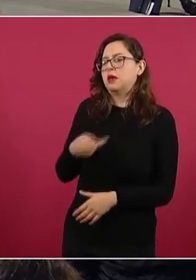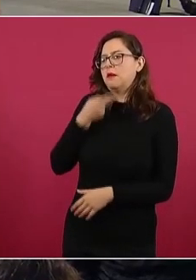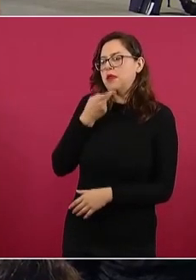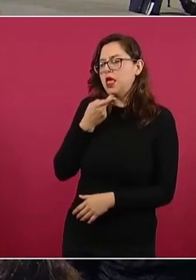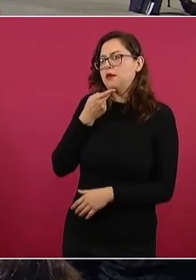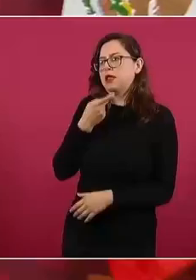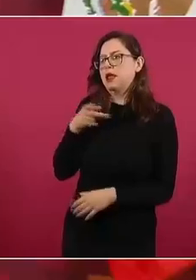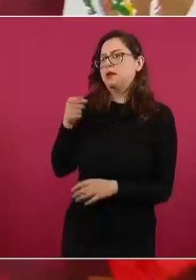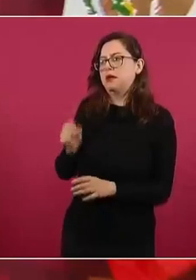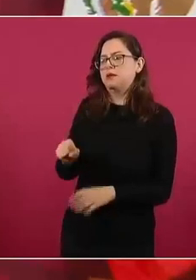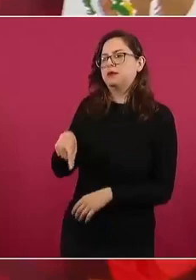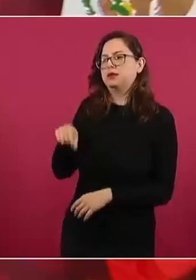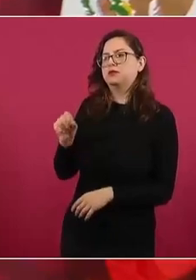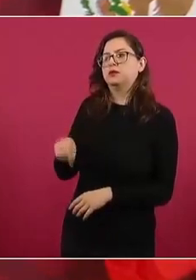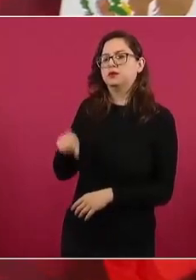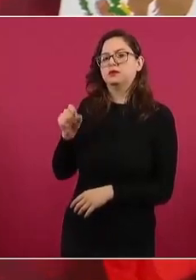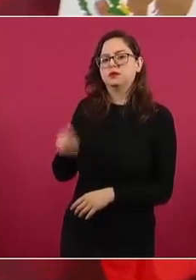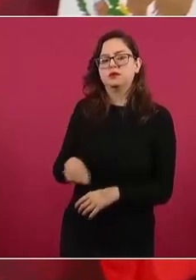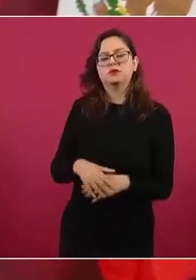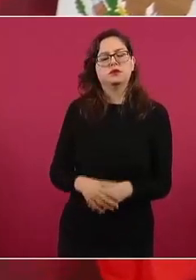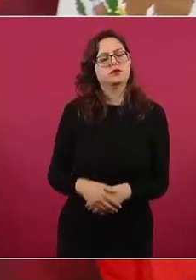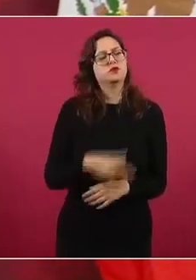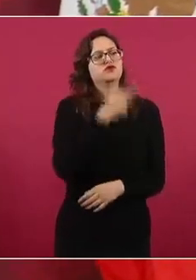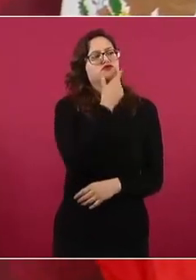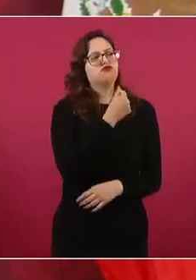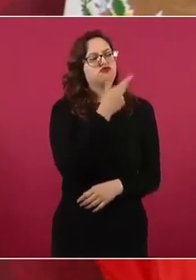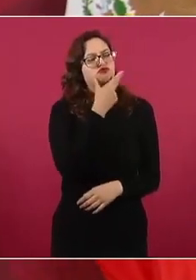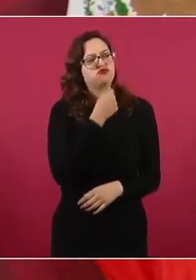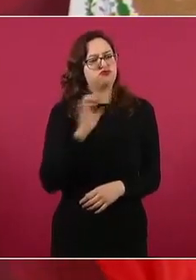él estaba escuchando,